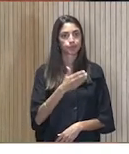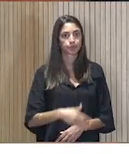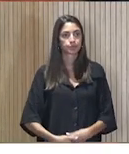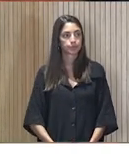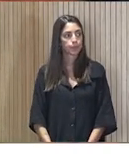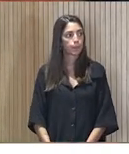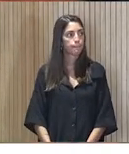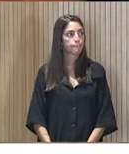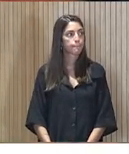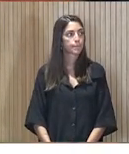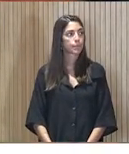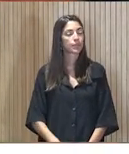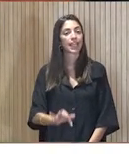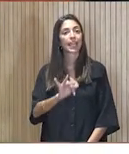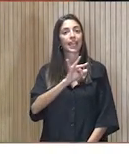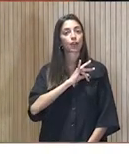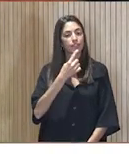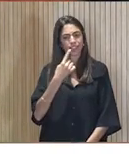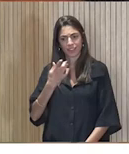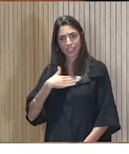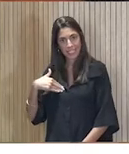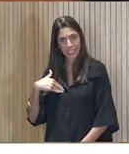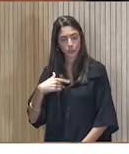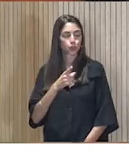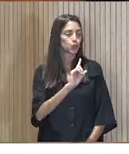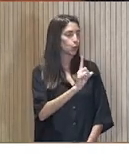El ganador ¿Lo quieres decir tú? Joder